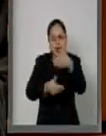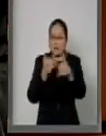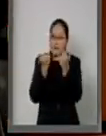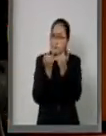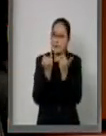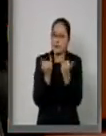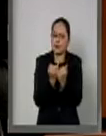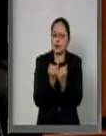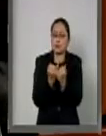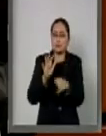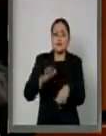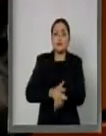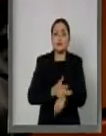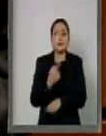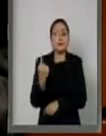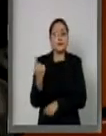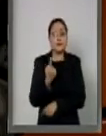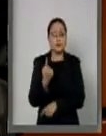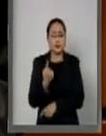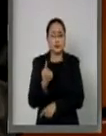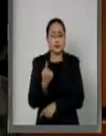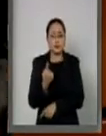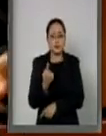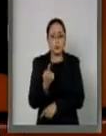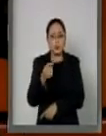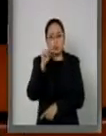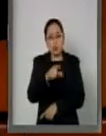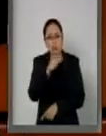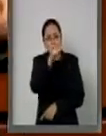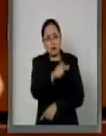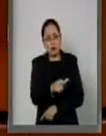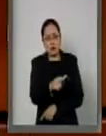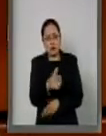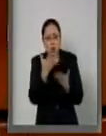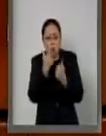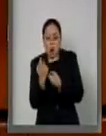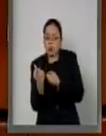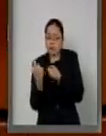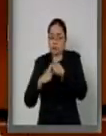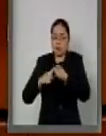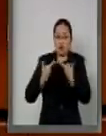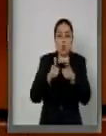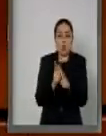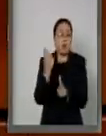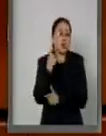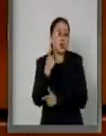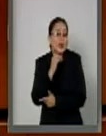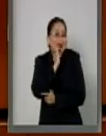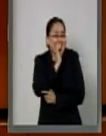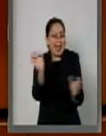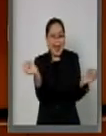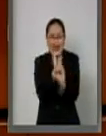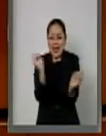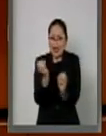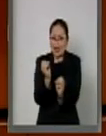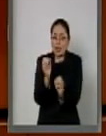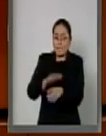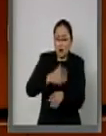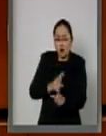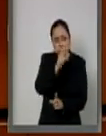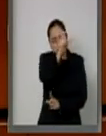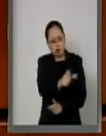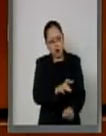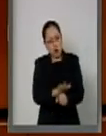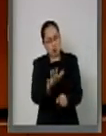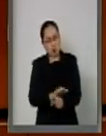Porque adicionalmente usted no tiene militancia partidista y por eso se reconoce en usted la